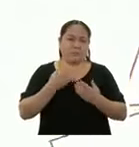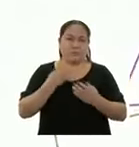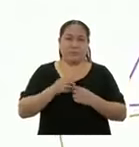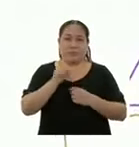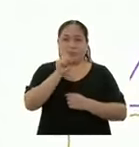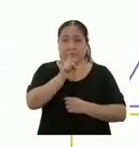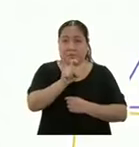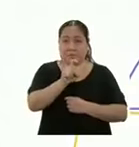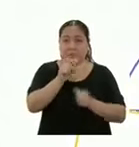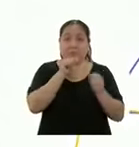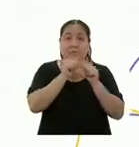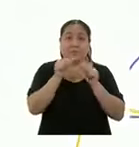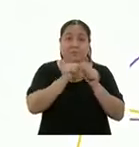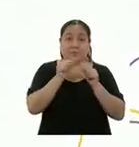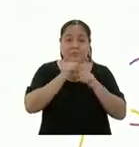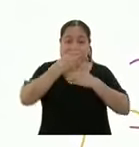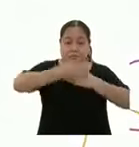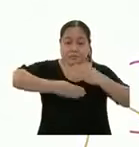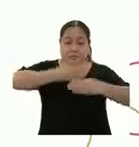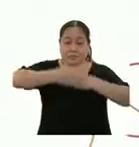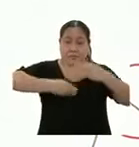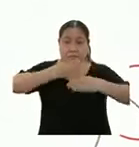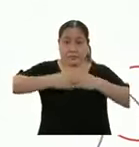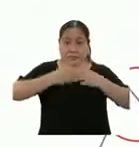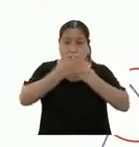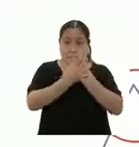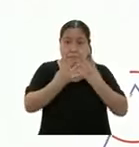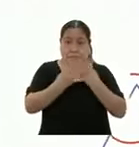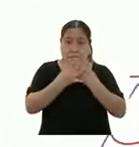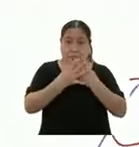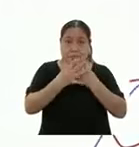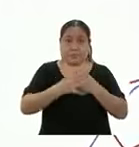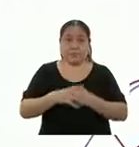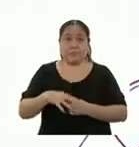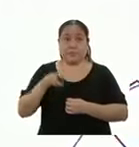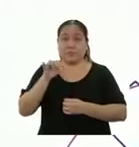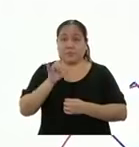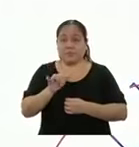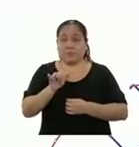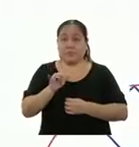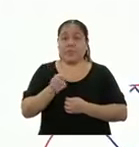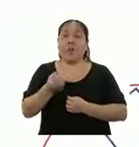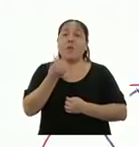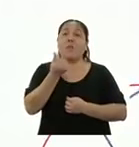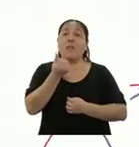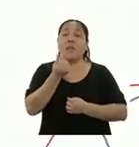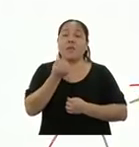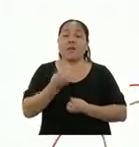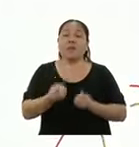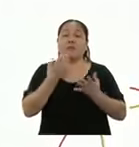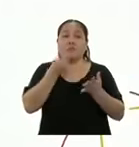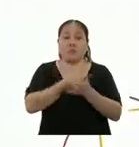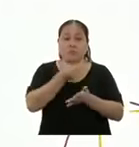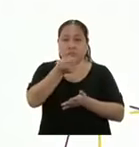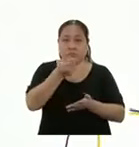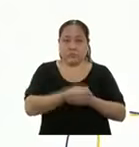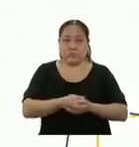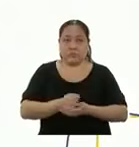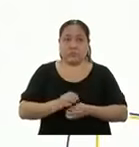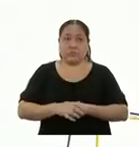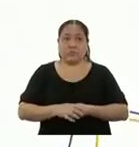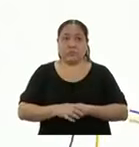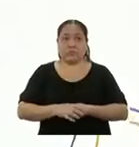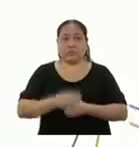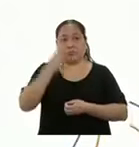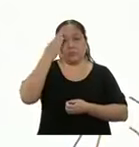es el número de rollos de malla que necesita comprar y Y es el gasto por la compra de rollos de malla. Para calcular el